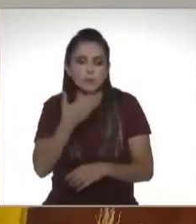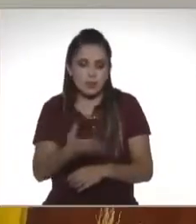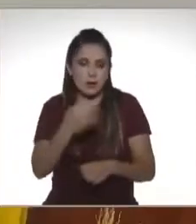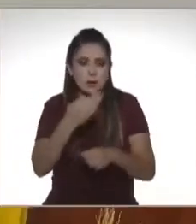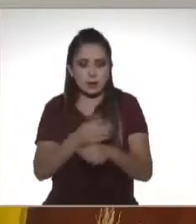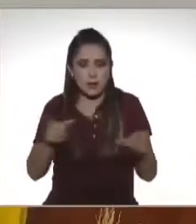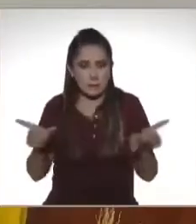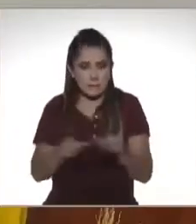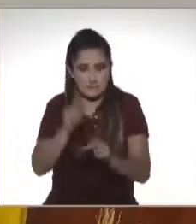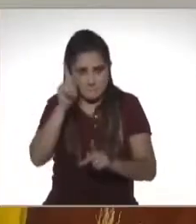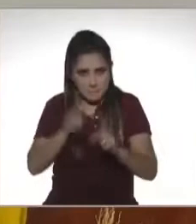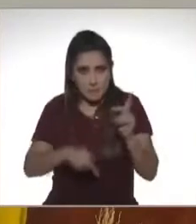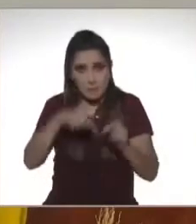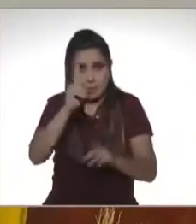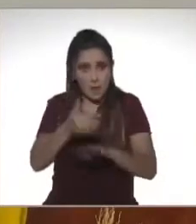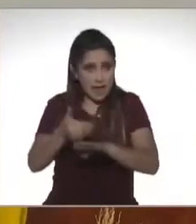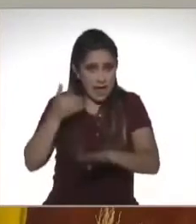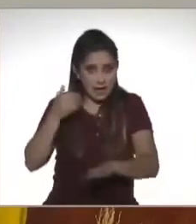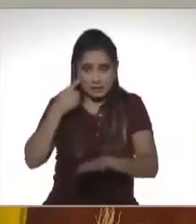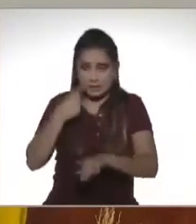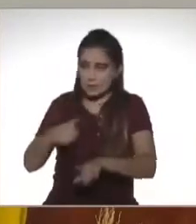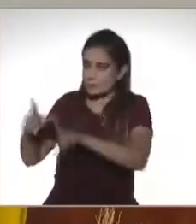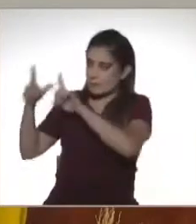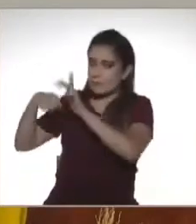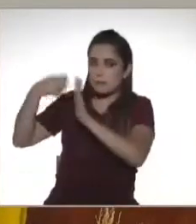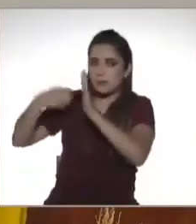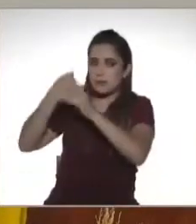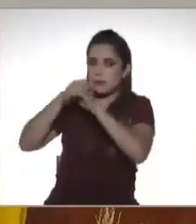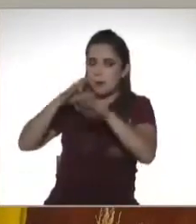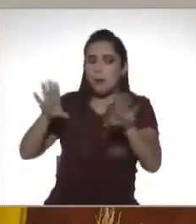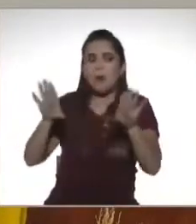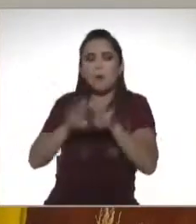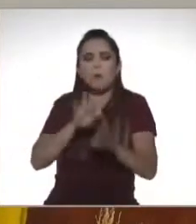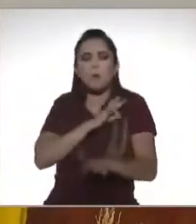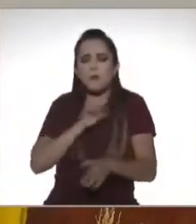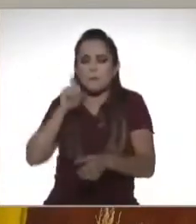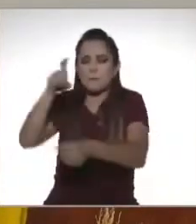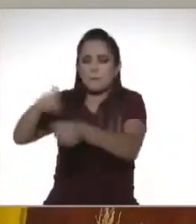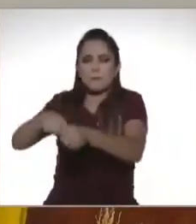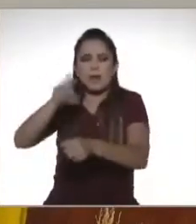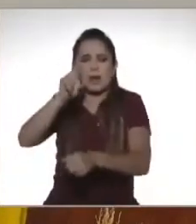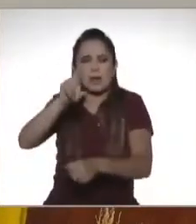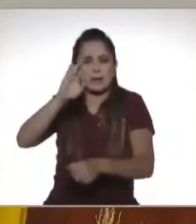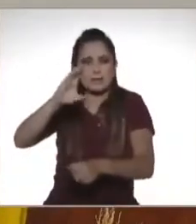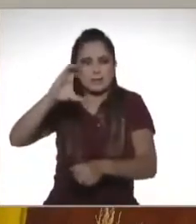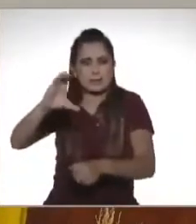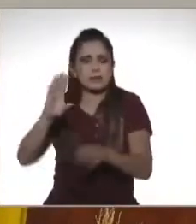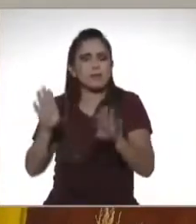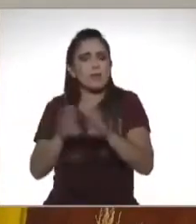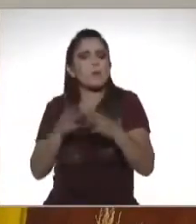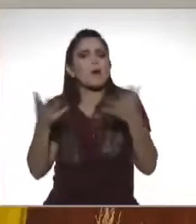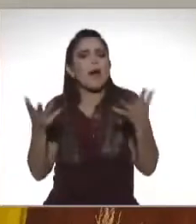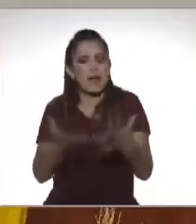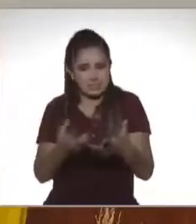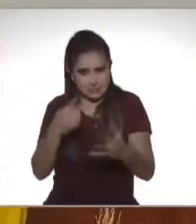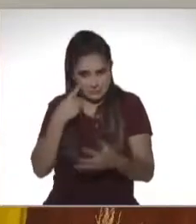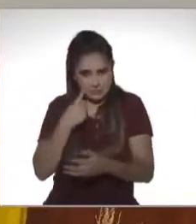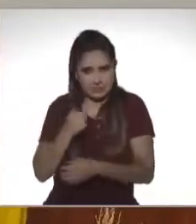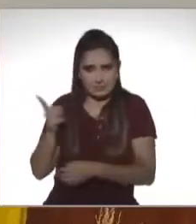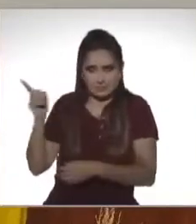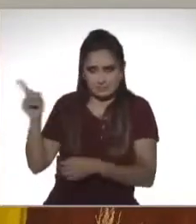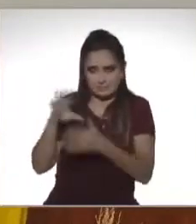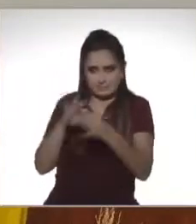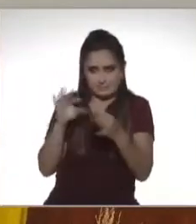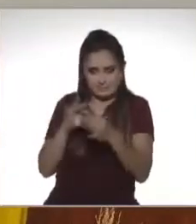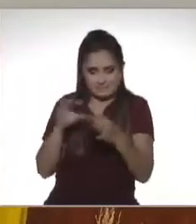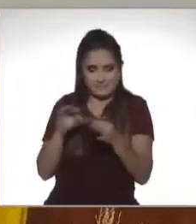breve pausa, pero antes les vamos a mostrar esta información. ¿Cómo nos podemos dar de alta en el Registro Federal de Contribuyentes? Aquí van a ver una animación sobre